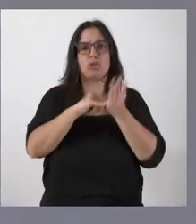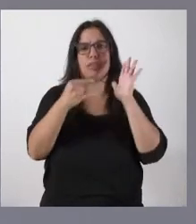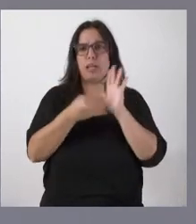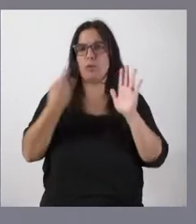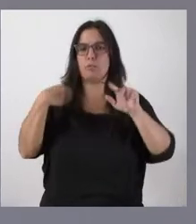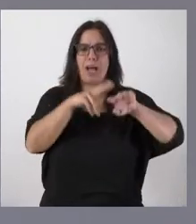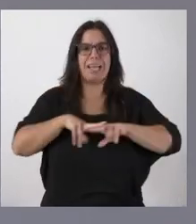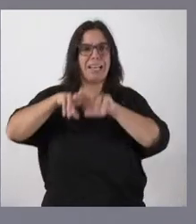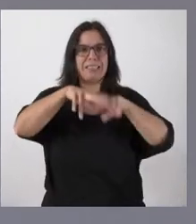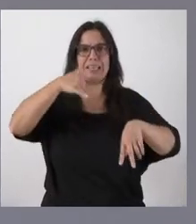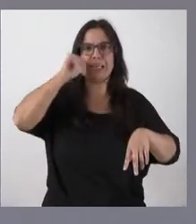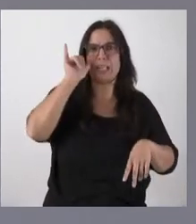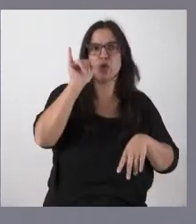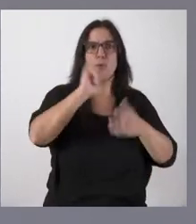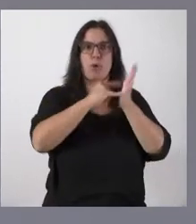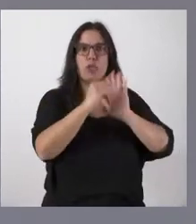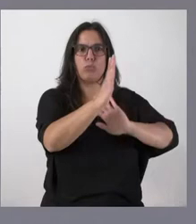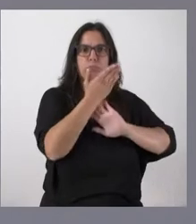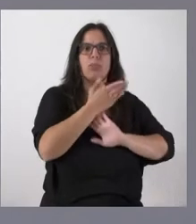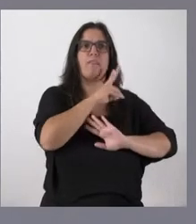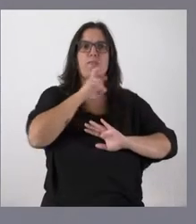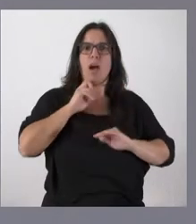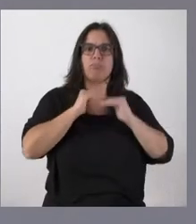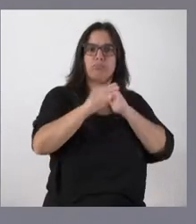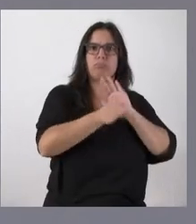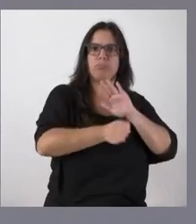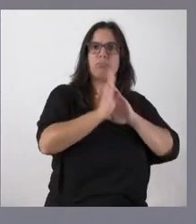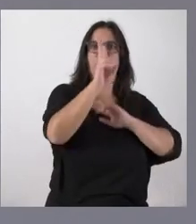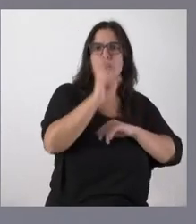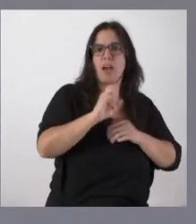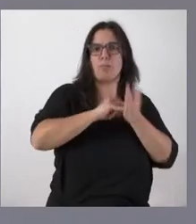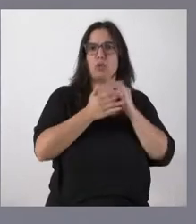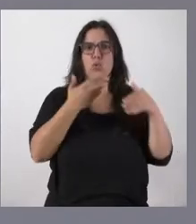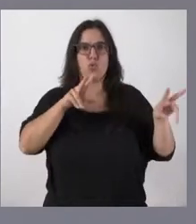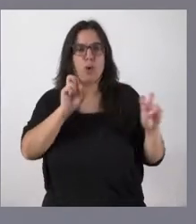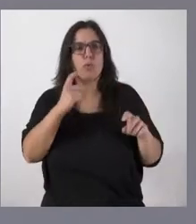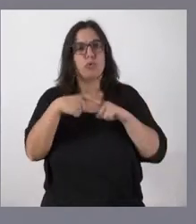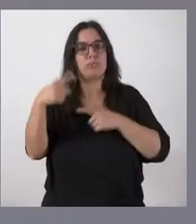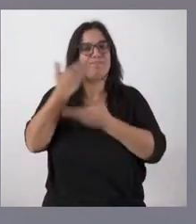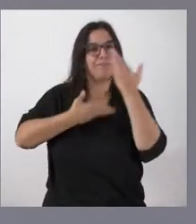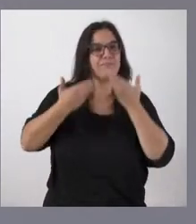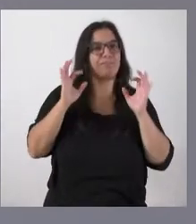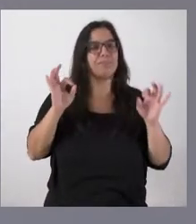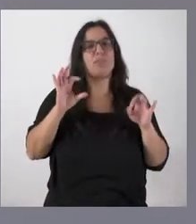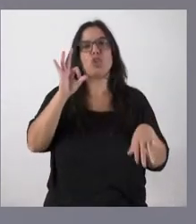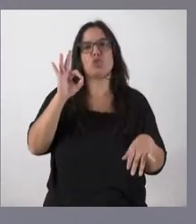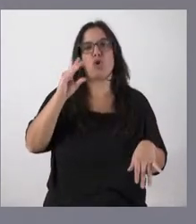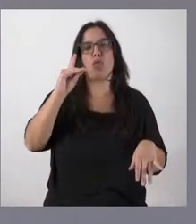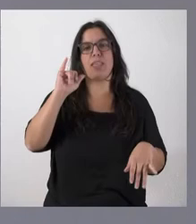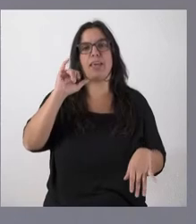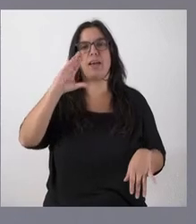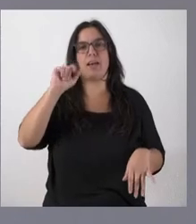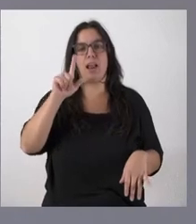análisis de riesgo que permita presentar proyectos viables de crecimiento empresarial innovador en colaboración, en este caso, con Sodical. Tienen ustedes,